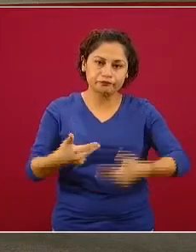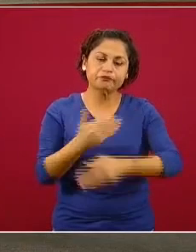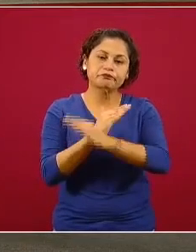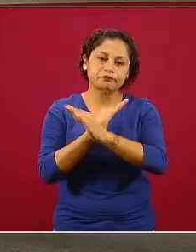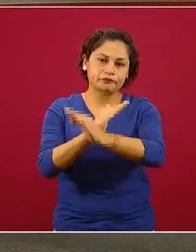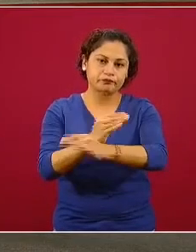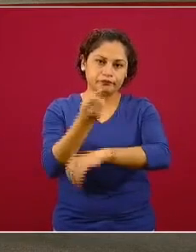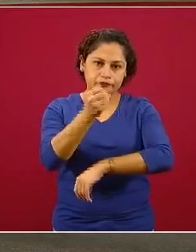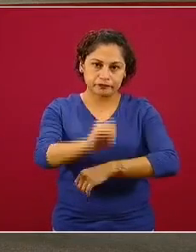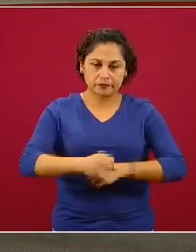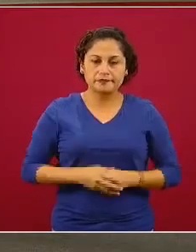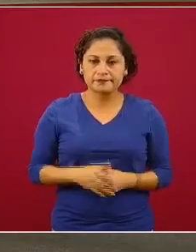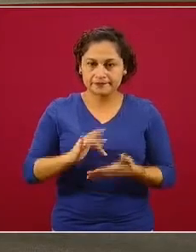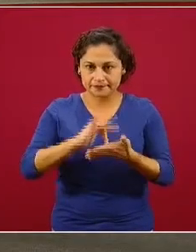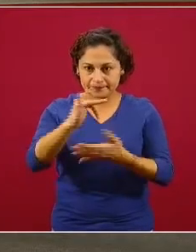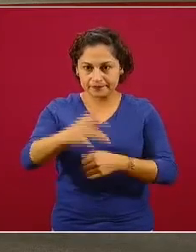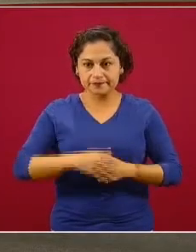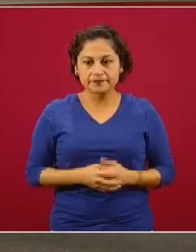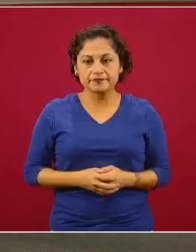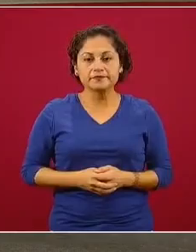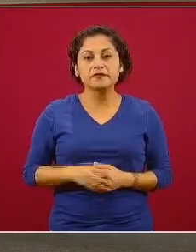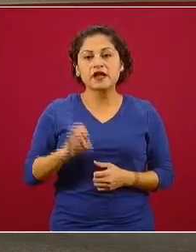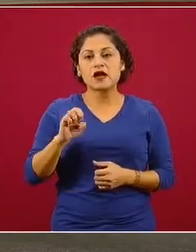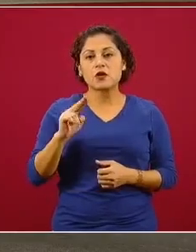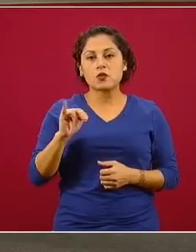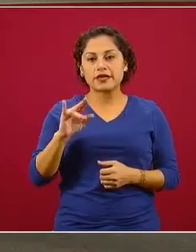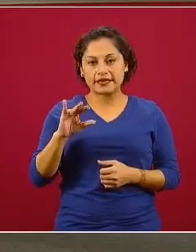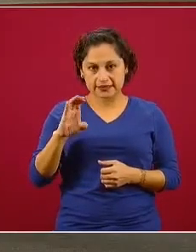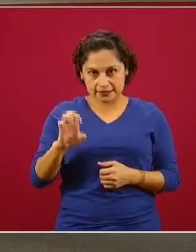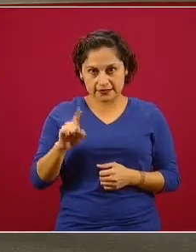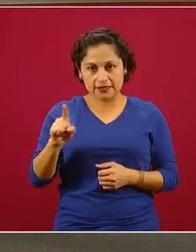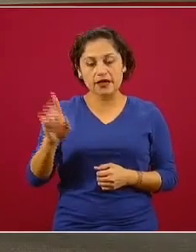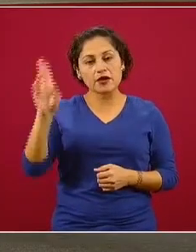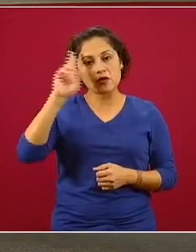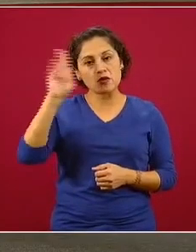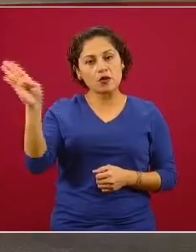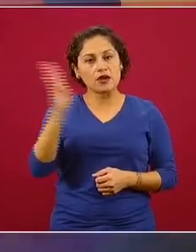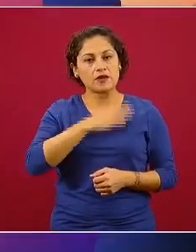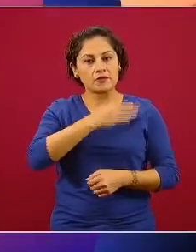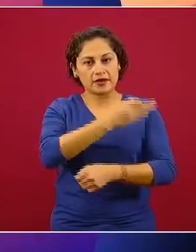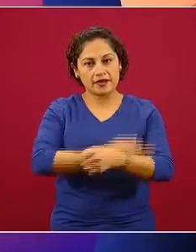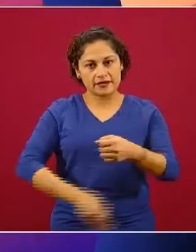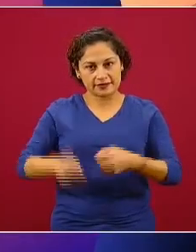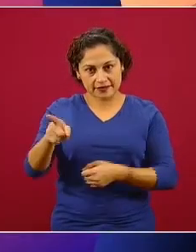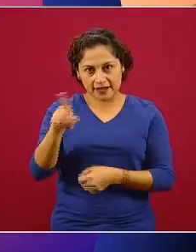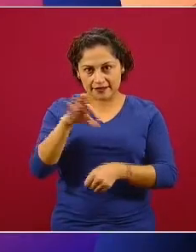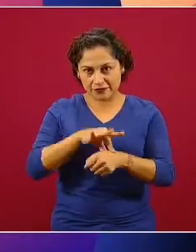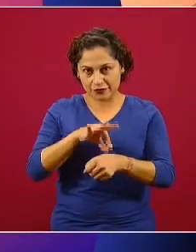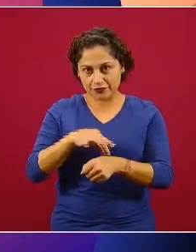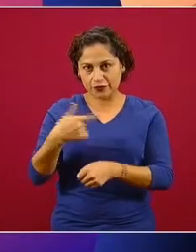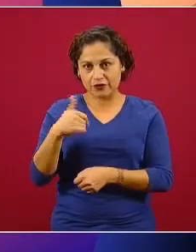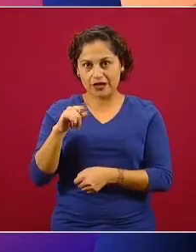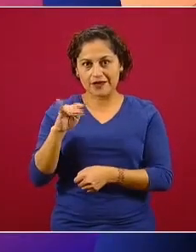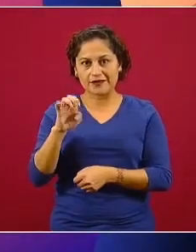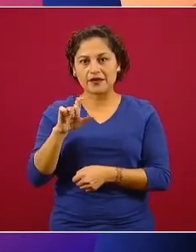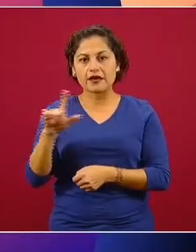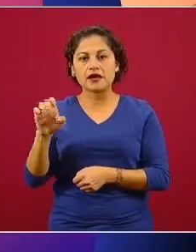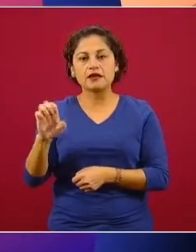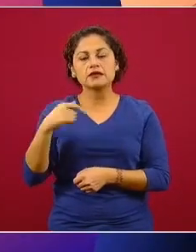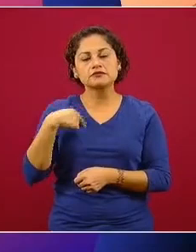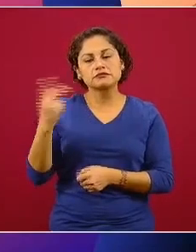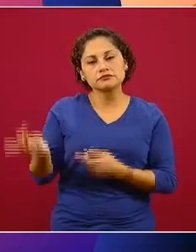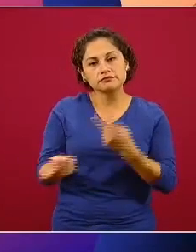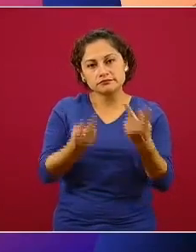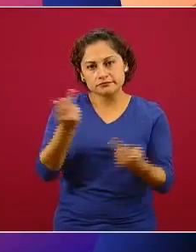Vamos con Eunice Abigail Solano. Hola, buenas tardes, doctor Gatel. Tengo dos dudas para usted. Bueno, mi hijo tiene una